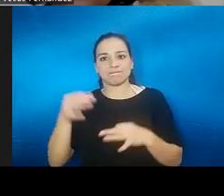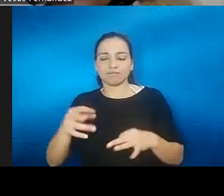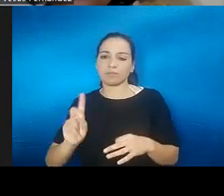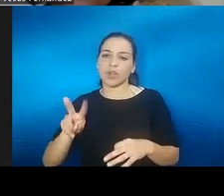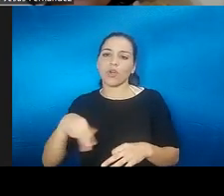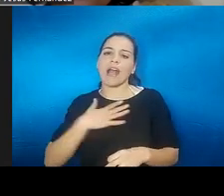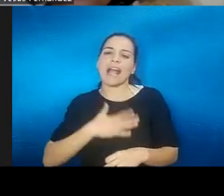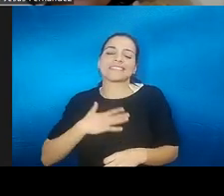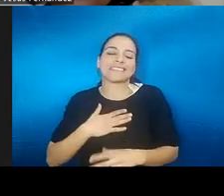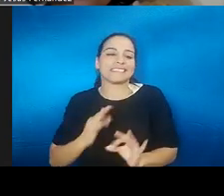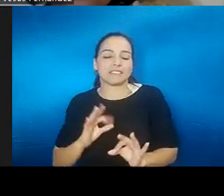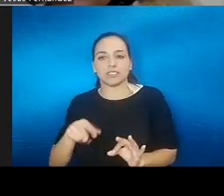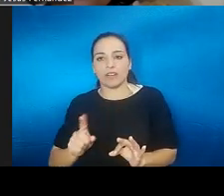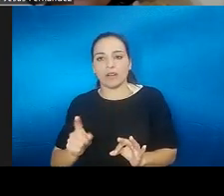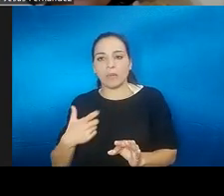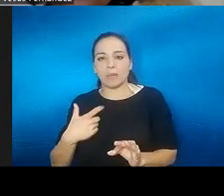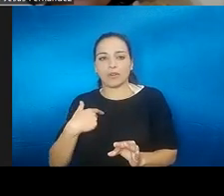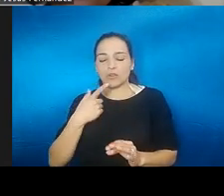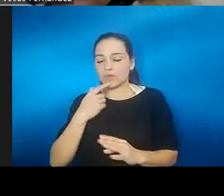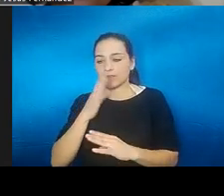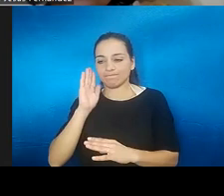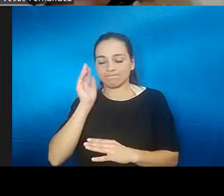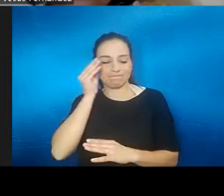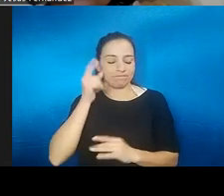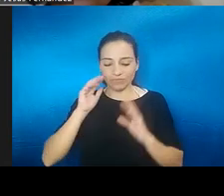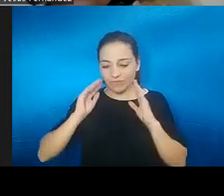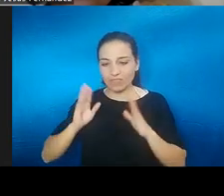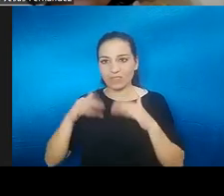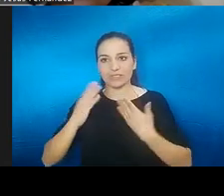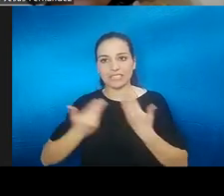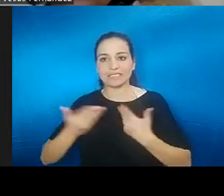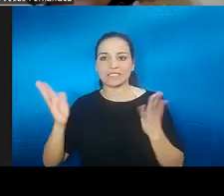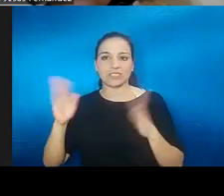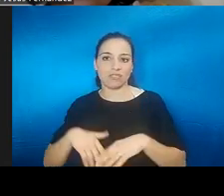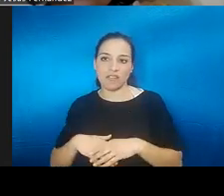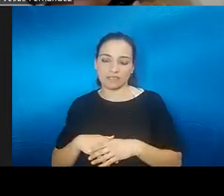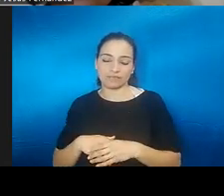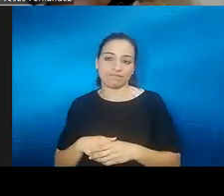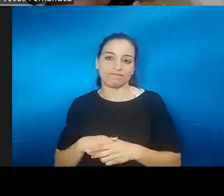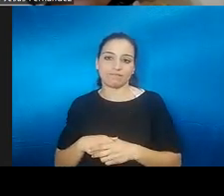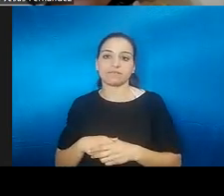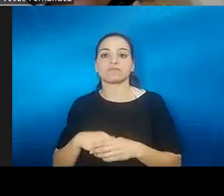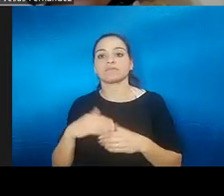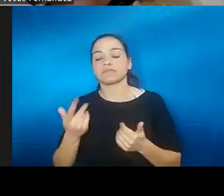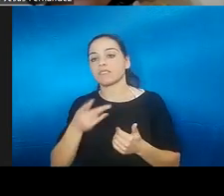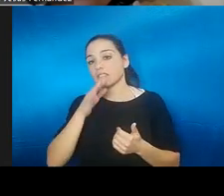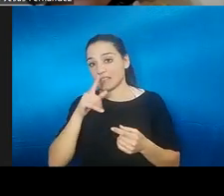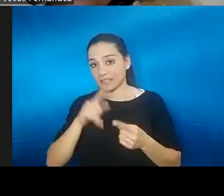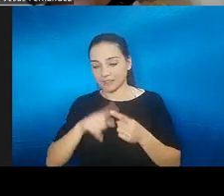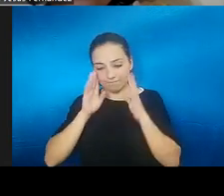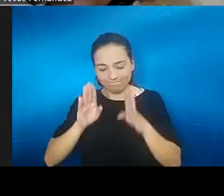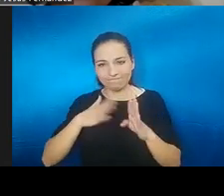a evitarlas o a dejarlas de lado. Bueno, esto directamente enlazaría con otro tipo de